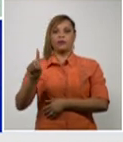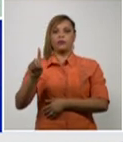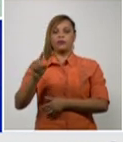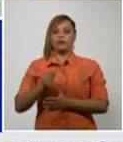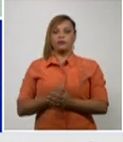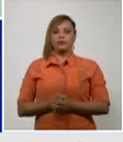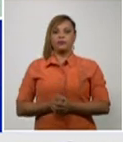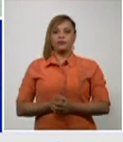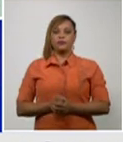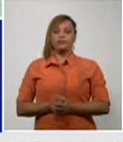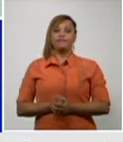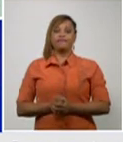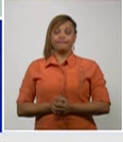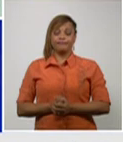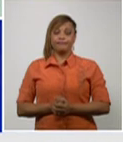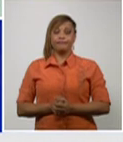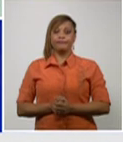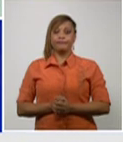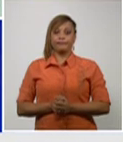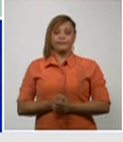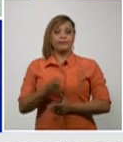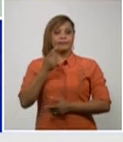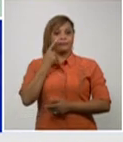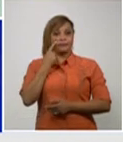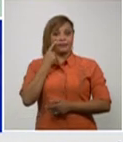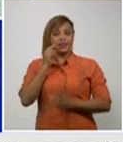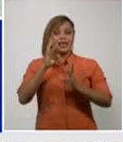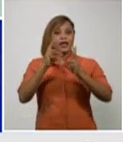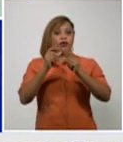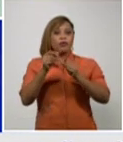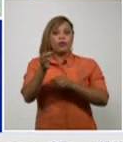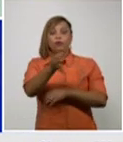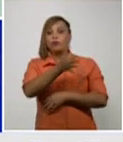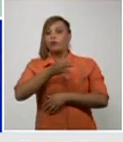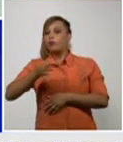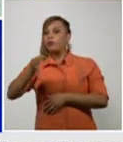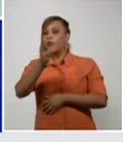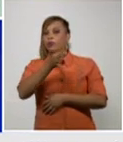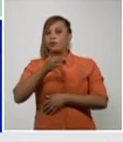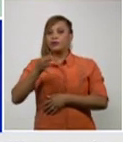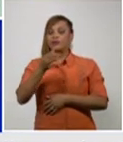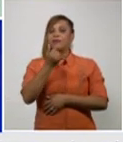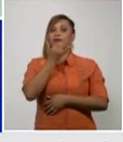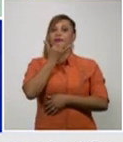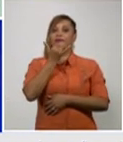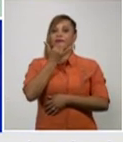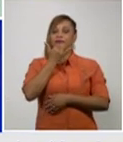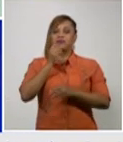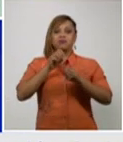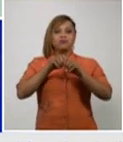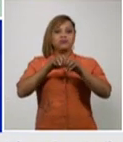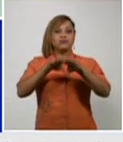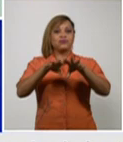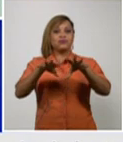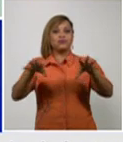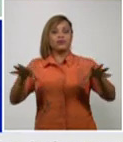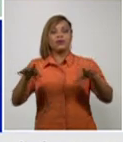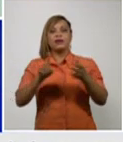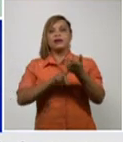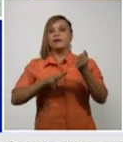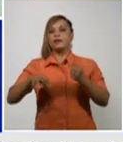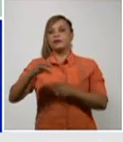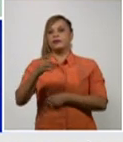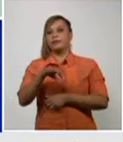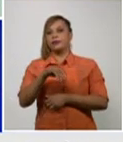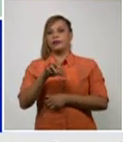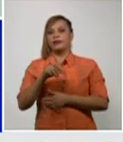fíjense que número de municipios tienen afectados en la provincia de Pinar del Río